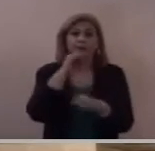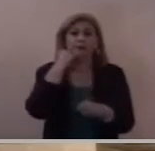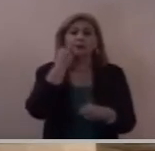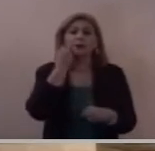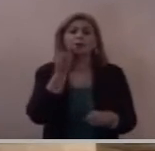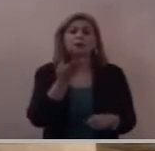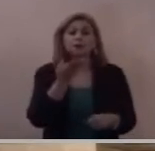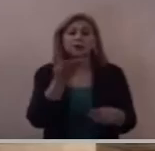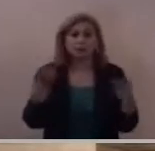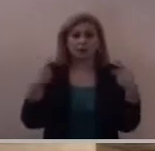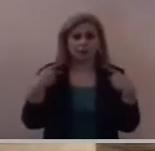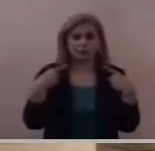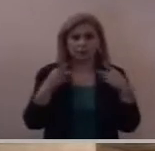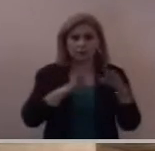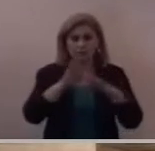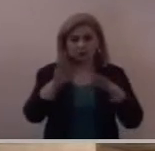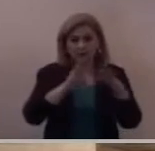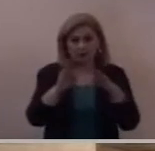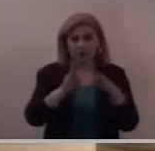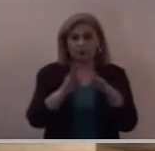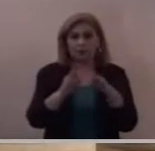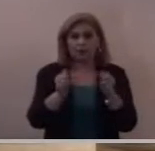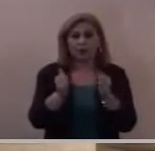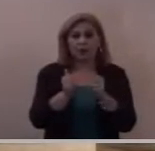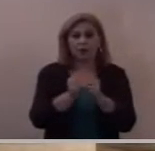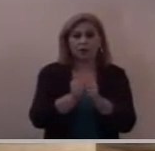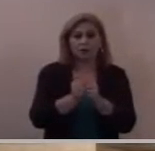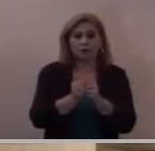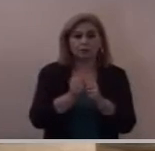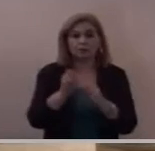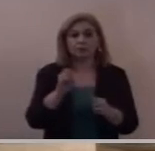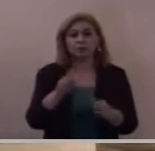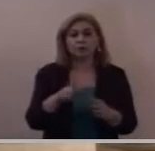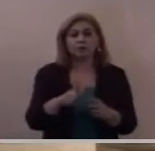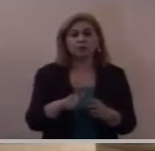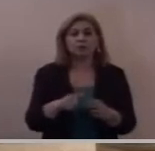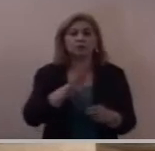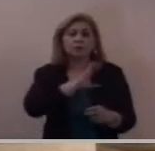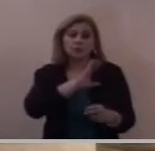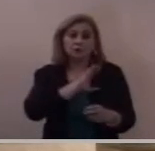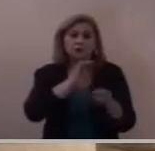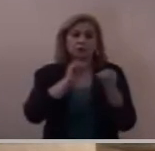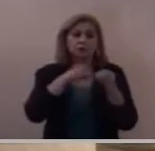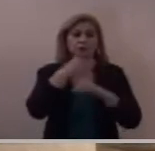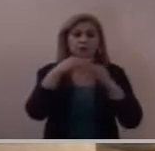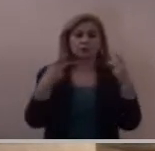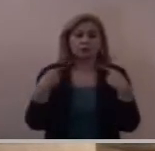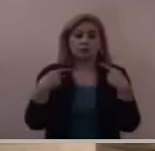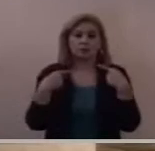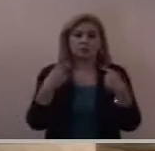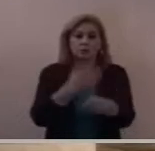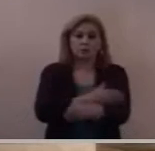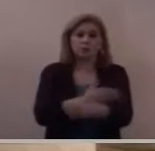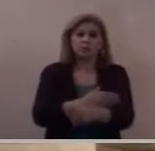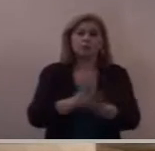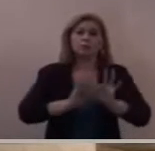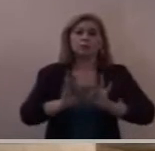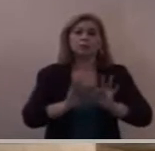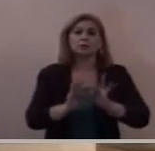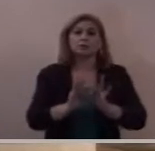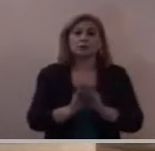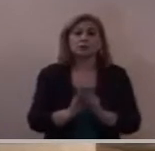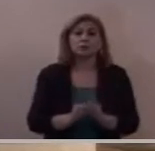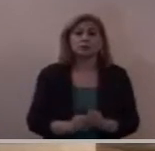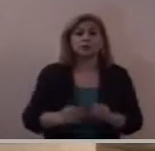empleados dice el texto va a pedirle a Jesús pide un favor a